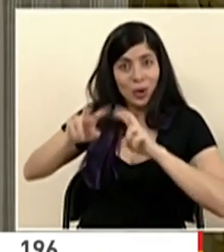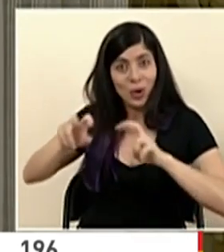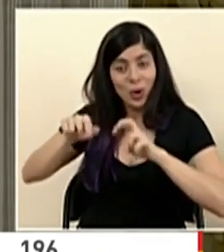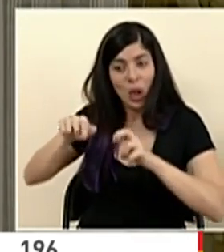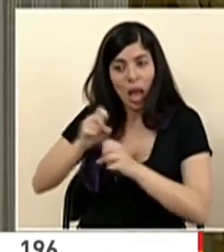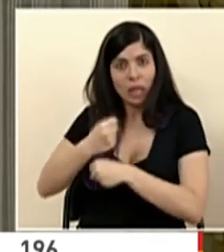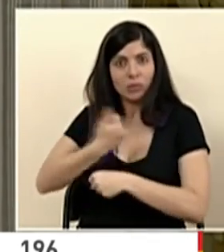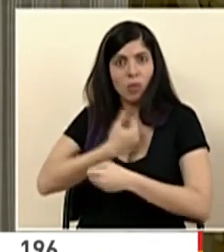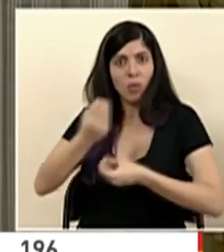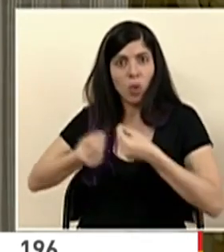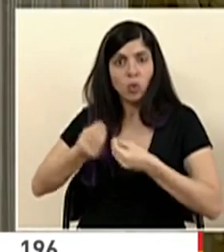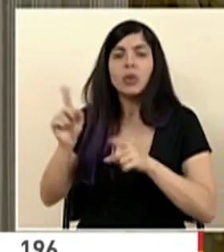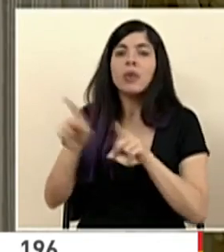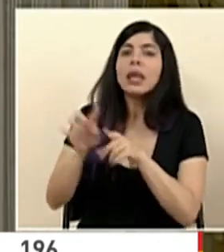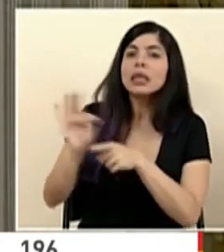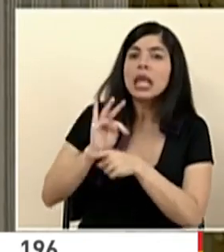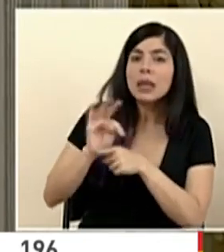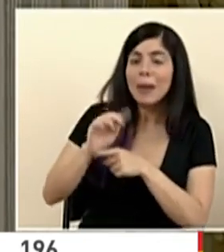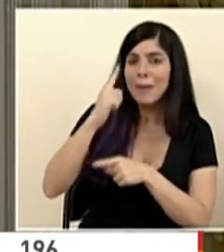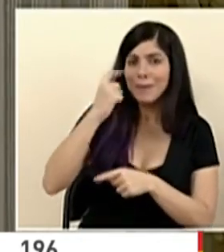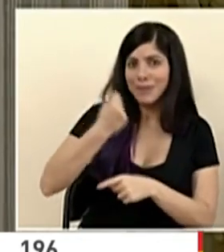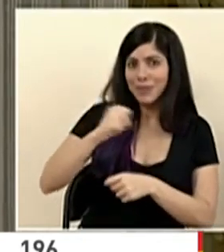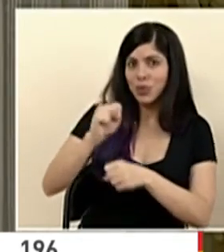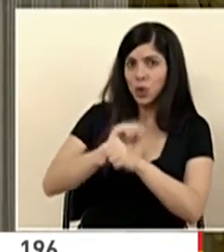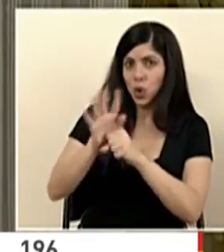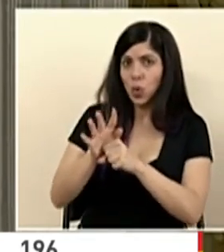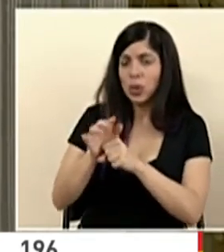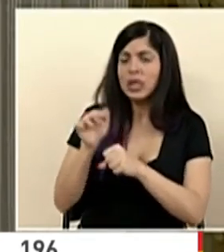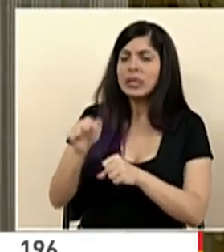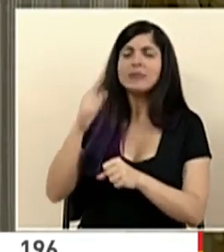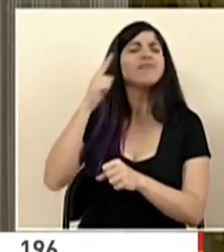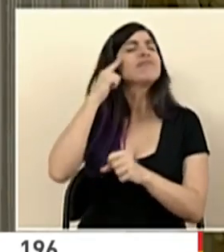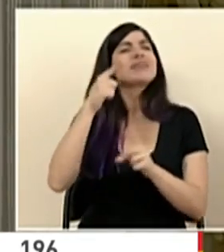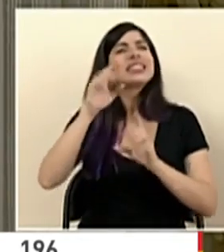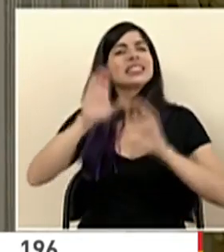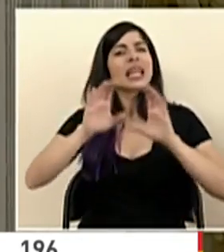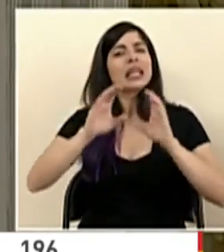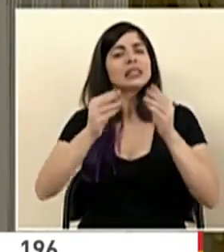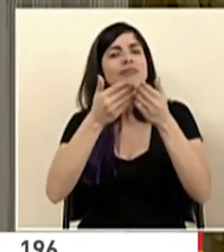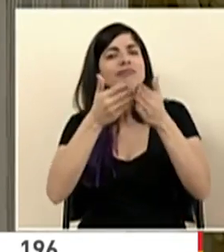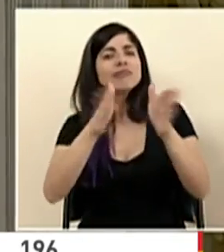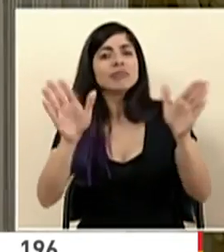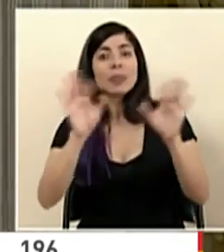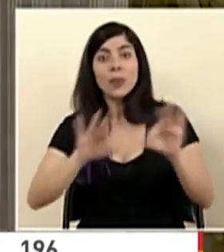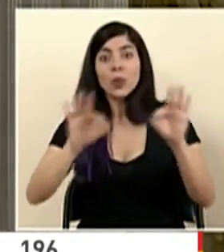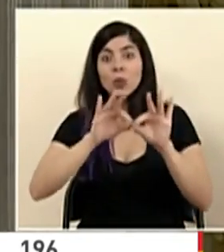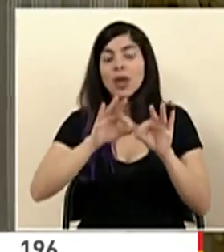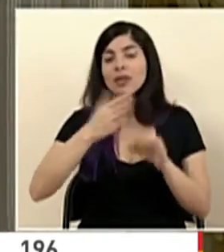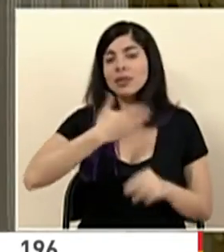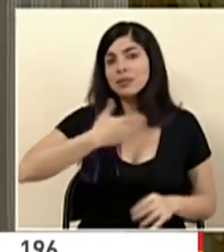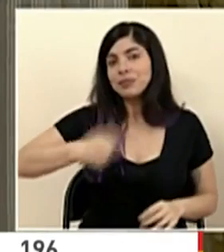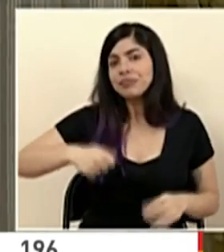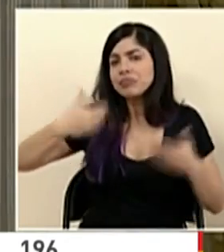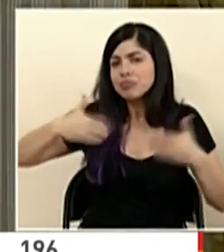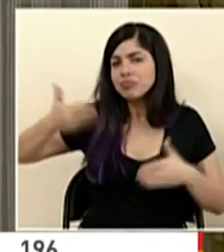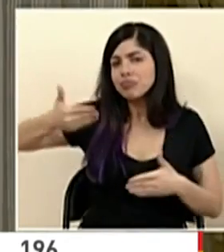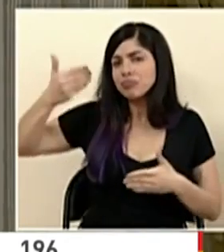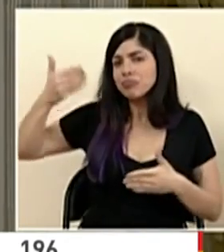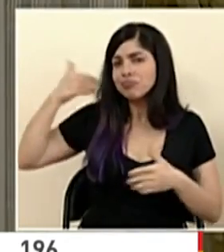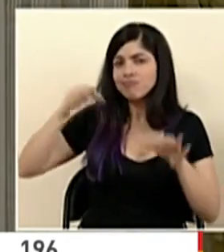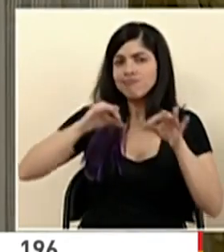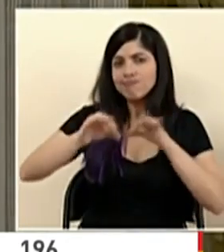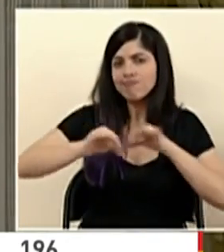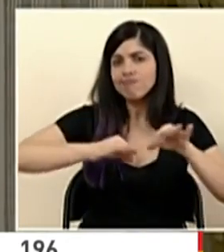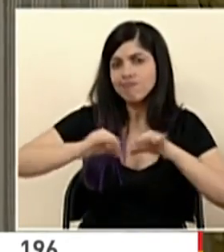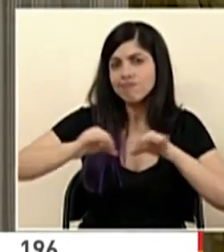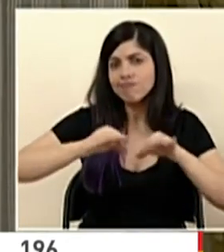contra el COVID-19. Esto bajo un concepto de ciencia abierta que es muy importante y que el señor presidente ha venido hablando a través